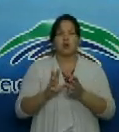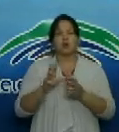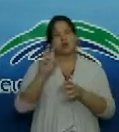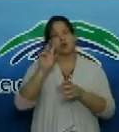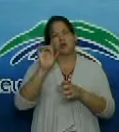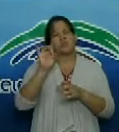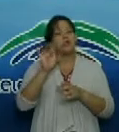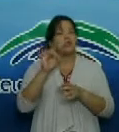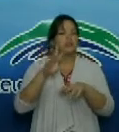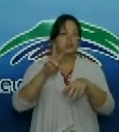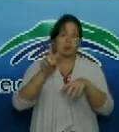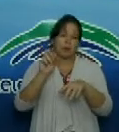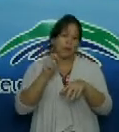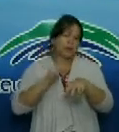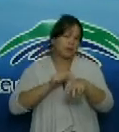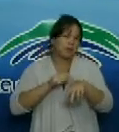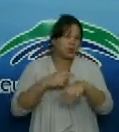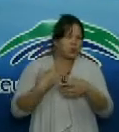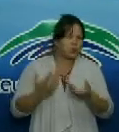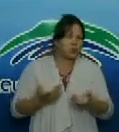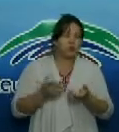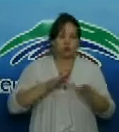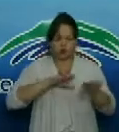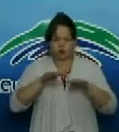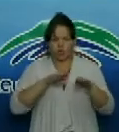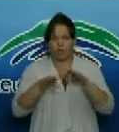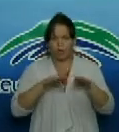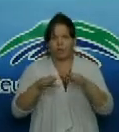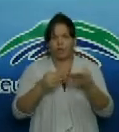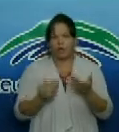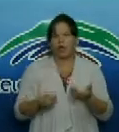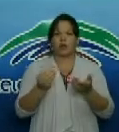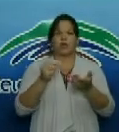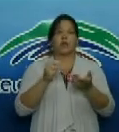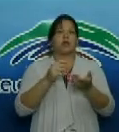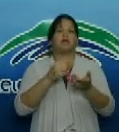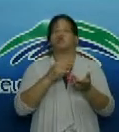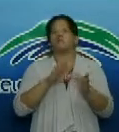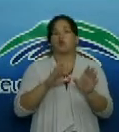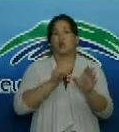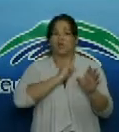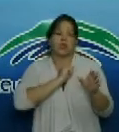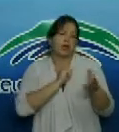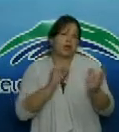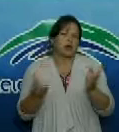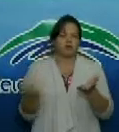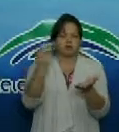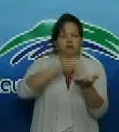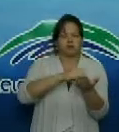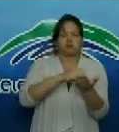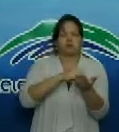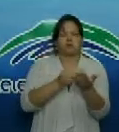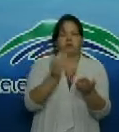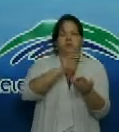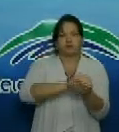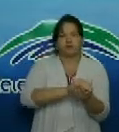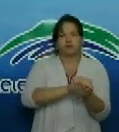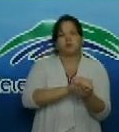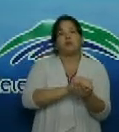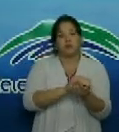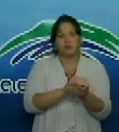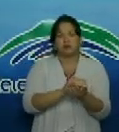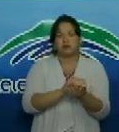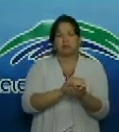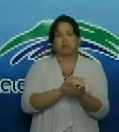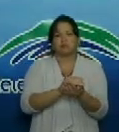15-20 minutos a que se le prepare el pedido que realizó su cacharrita y entonces ahí mismo